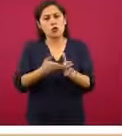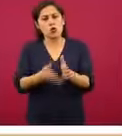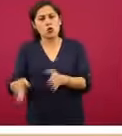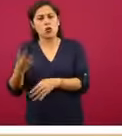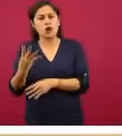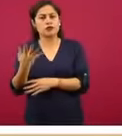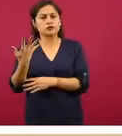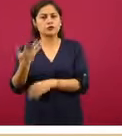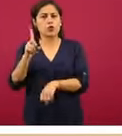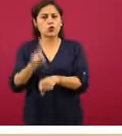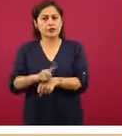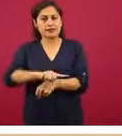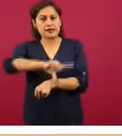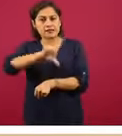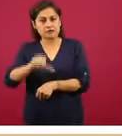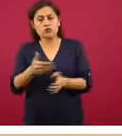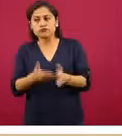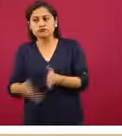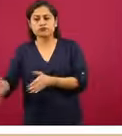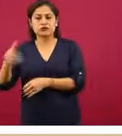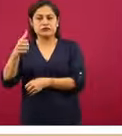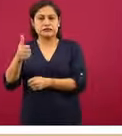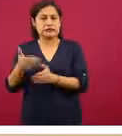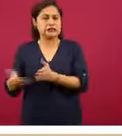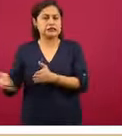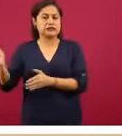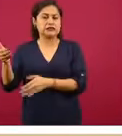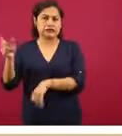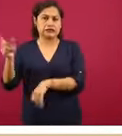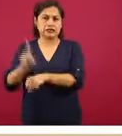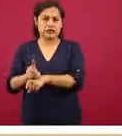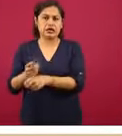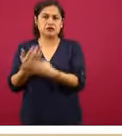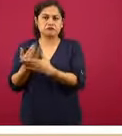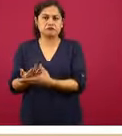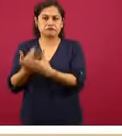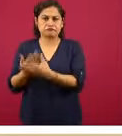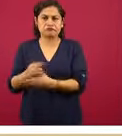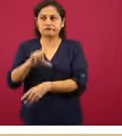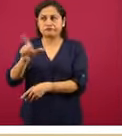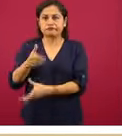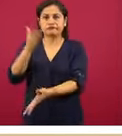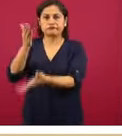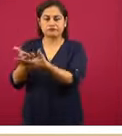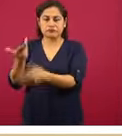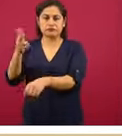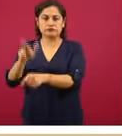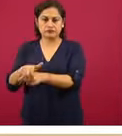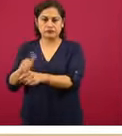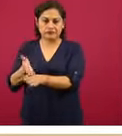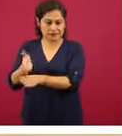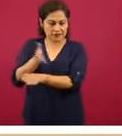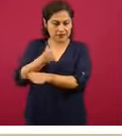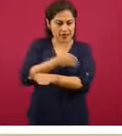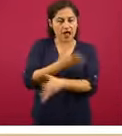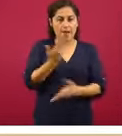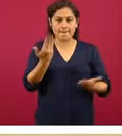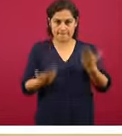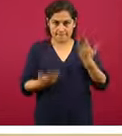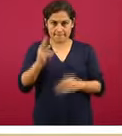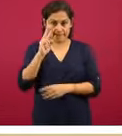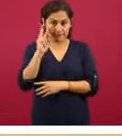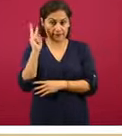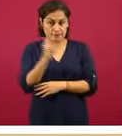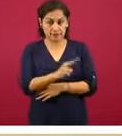seis días, seis o más días después del inicio de síntomas, antes de acercarse a un servicio de salud. Y aquí vemos